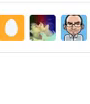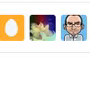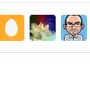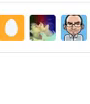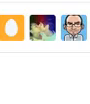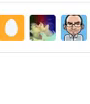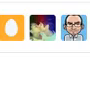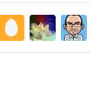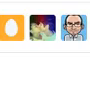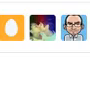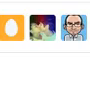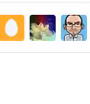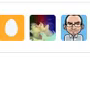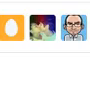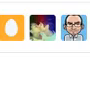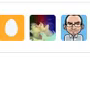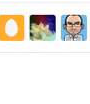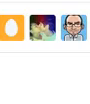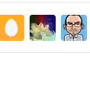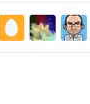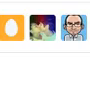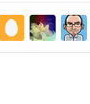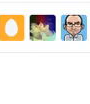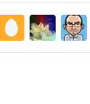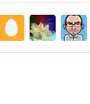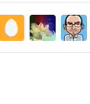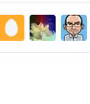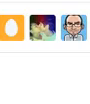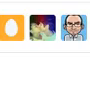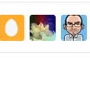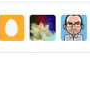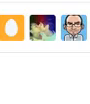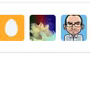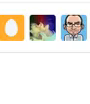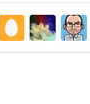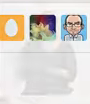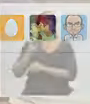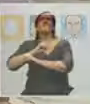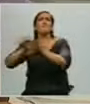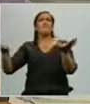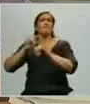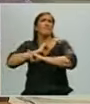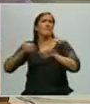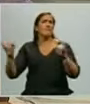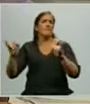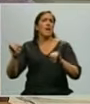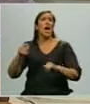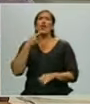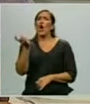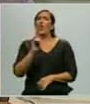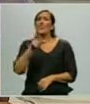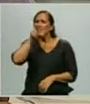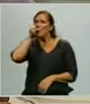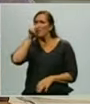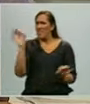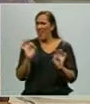periodismo de investigación, lo van a encontrar. Me dedicaba a un tuit, no me decía Cristina, como me